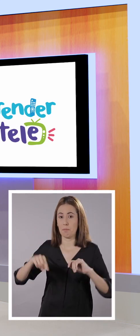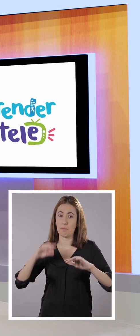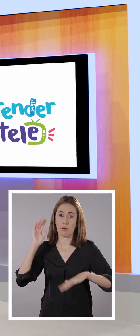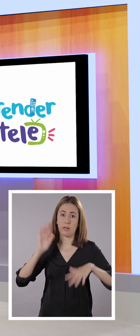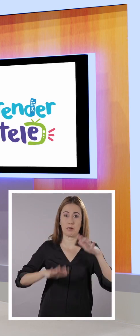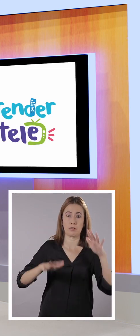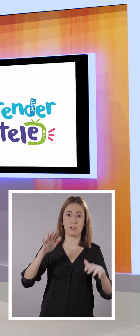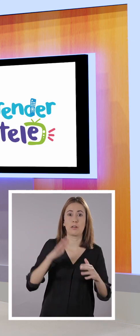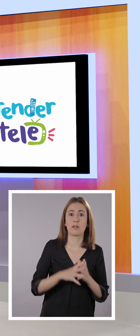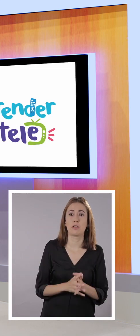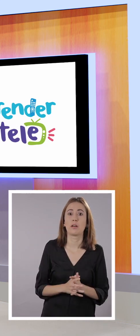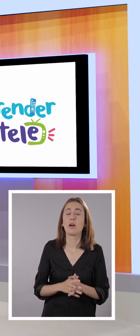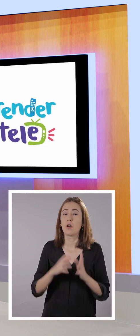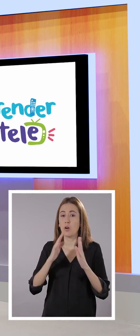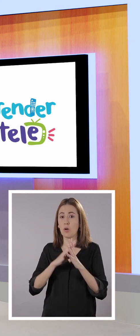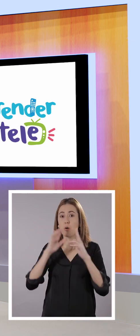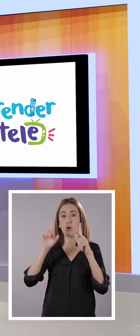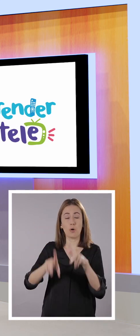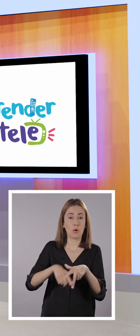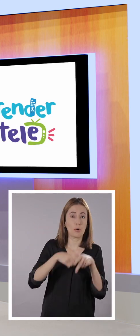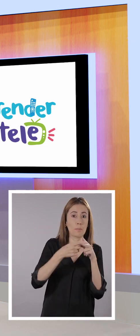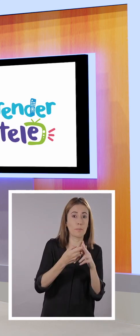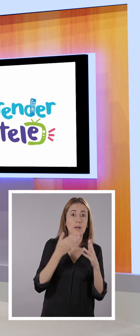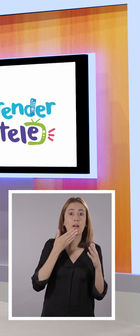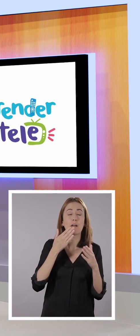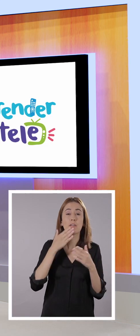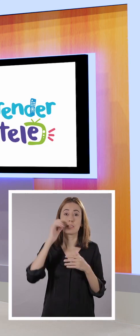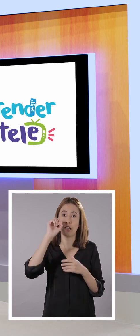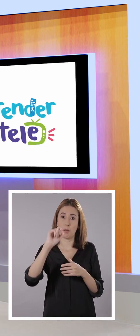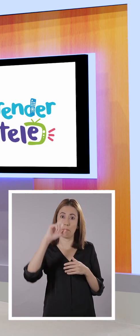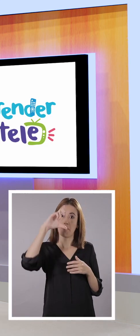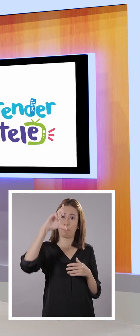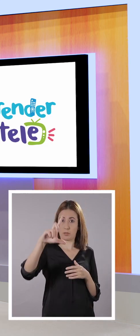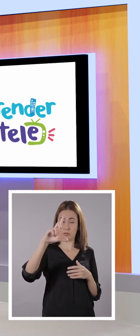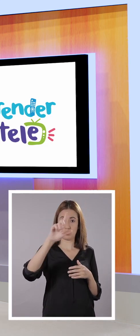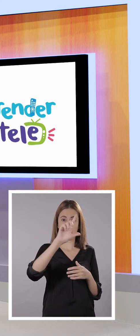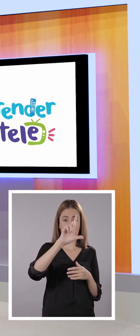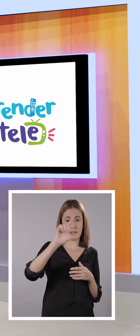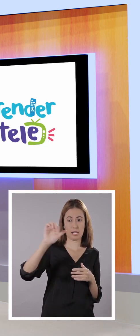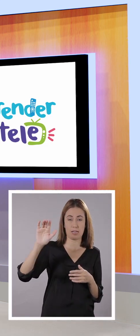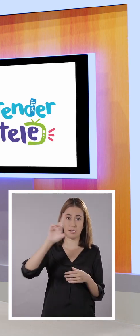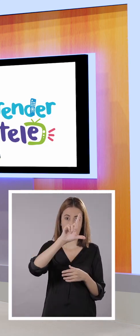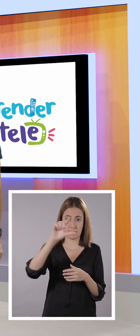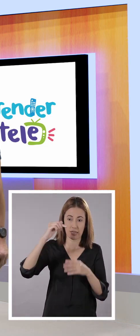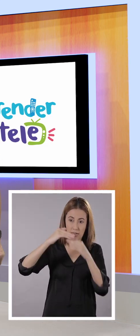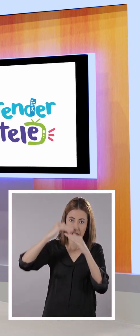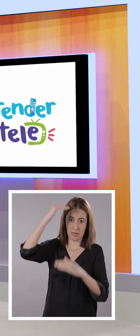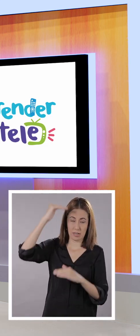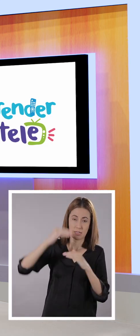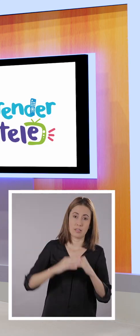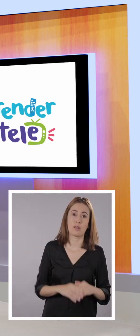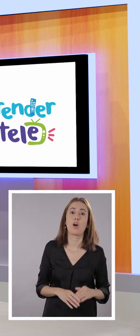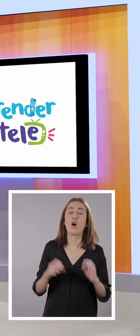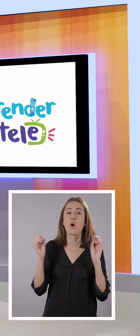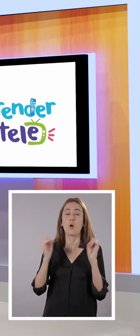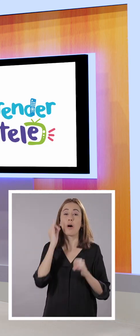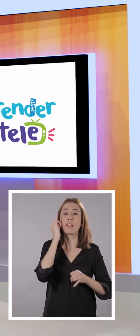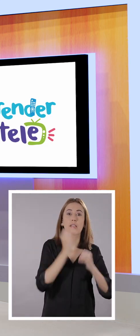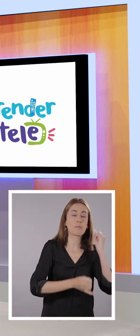puntuación. Ok. Cuando empezamos una oración, usamos mayúsculas. Ajá. Y cuando terminamos una oración, usamos...